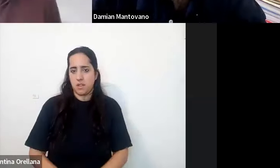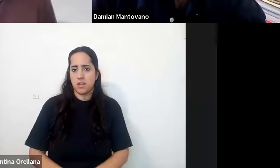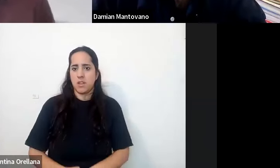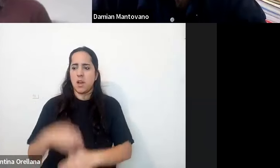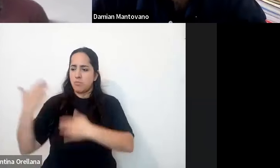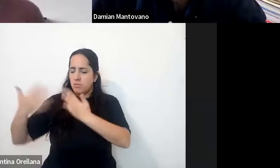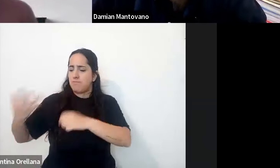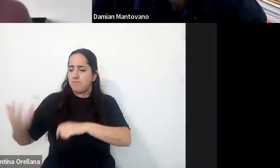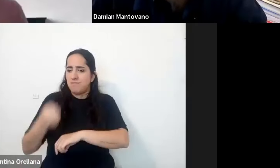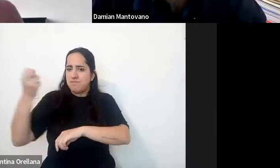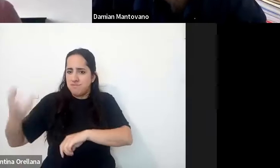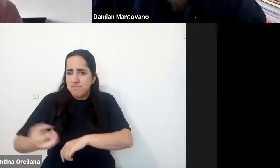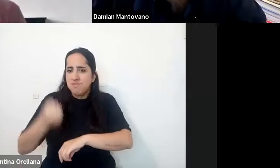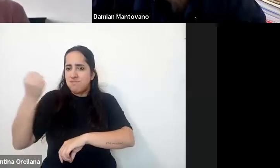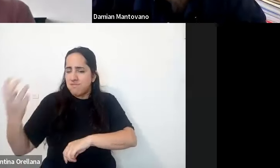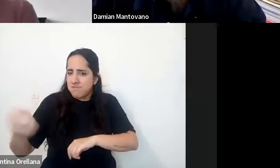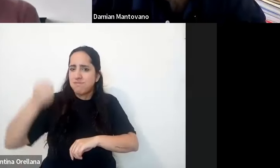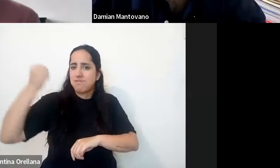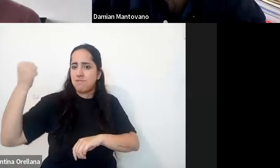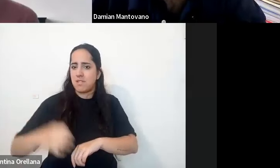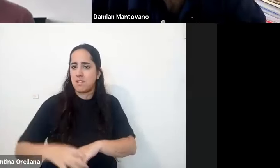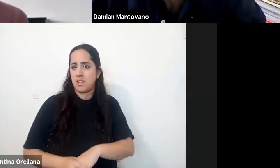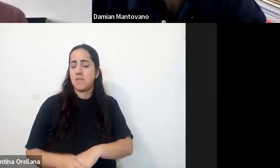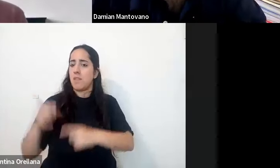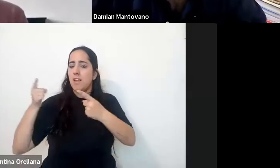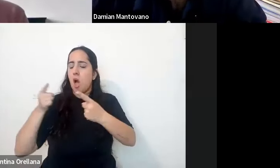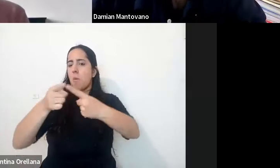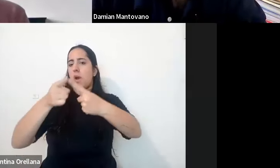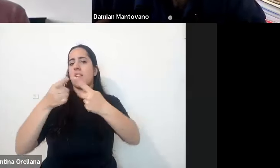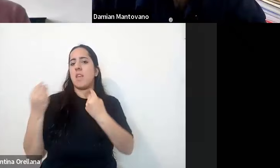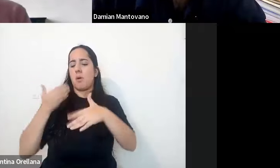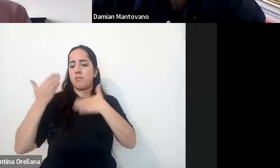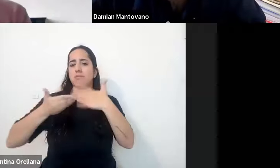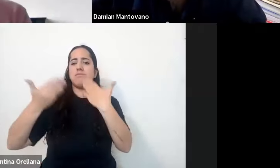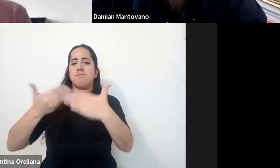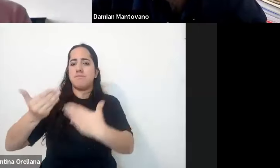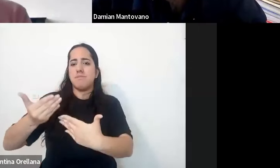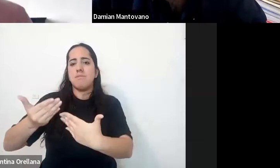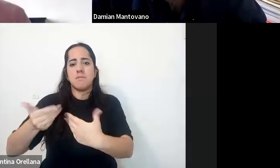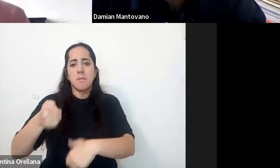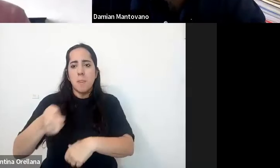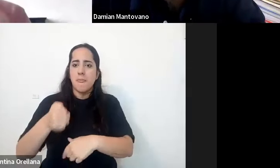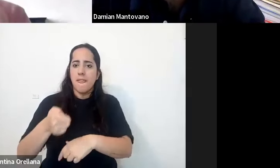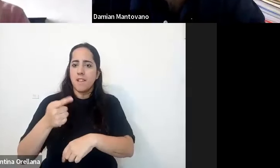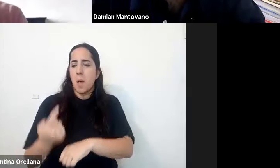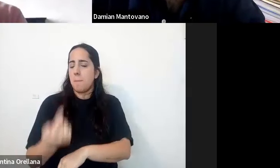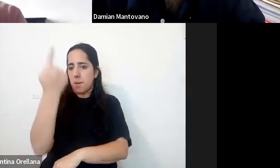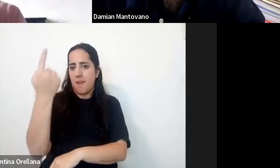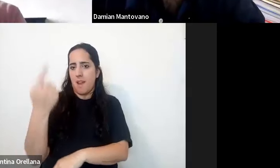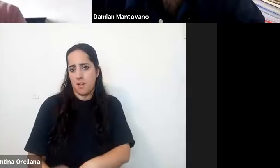vamos camino creo a hacer cumplir o a hacer carne la letra que quizás ese es el primer desafío